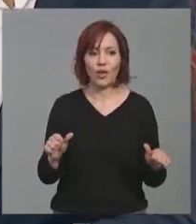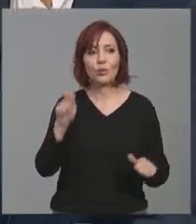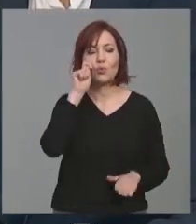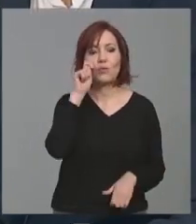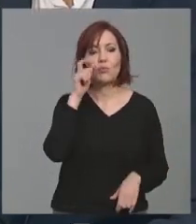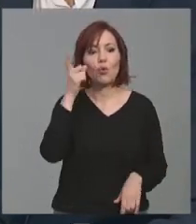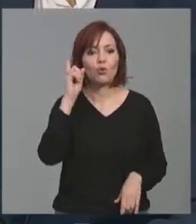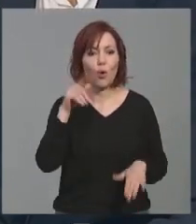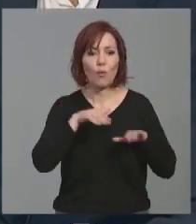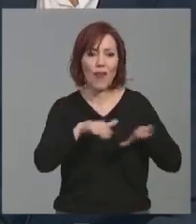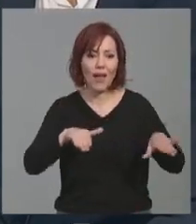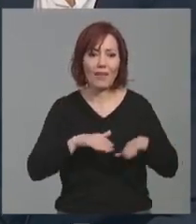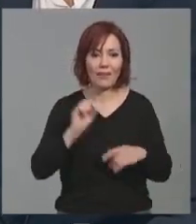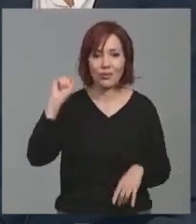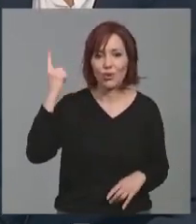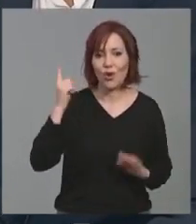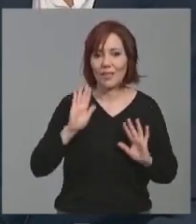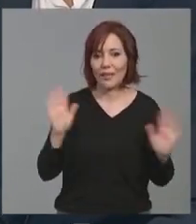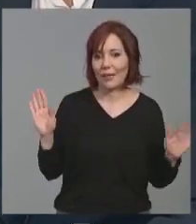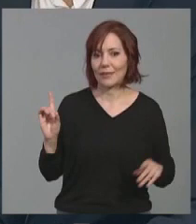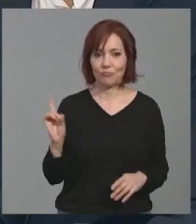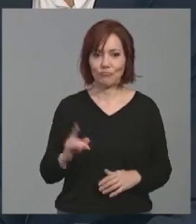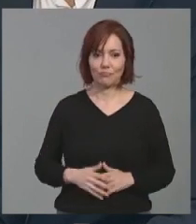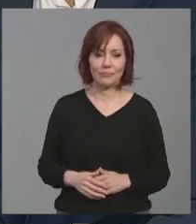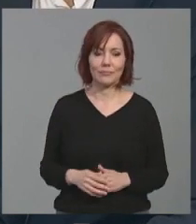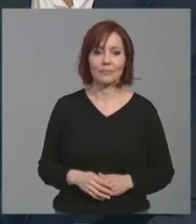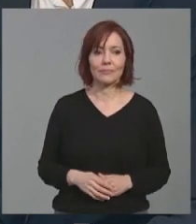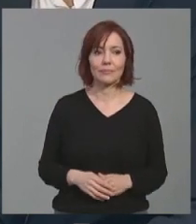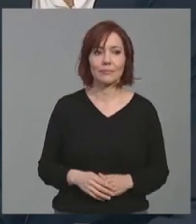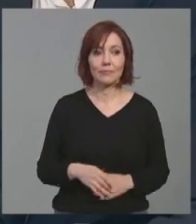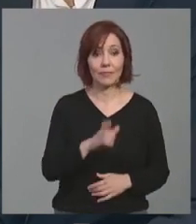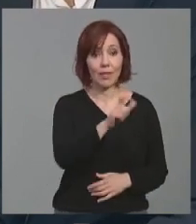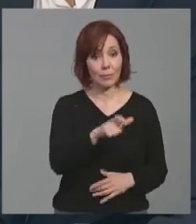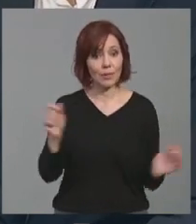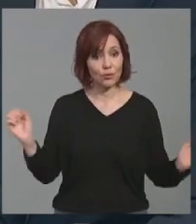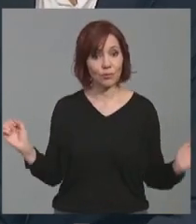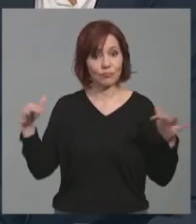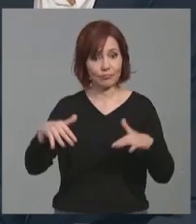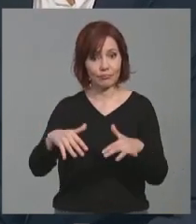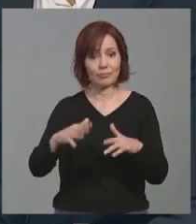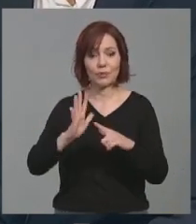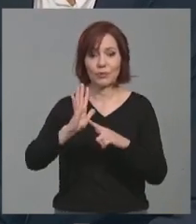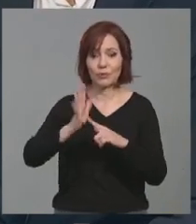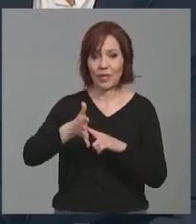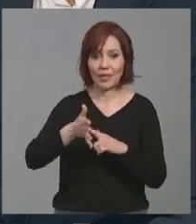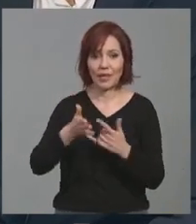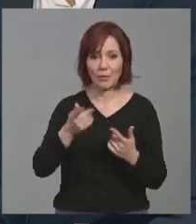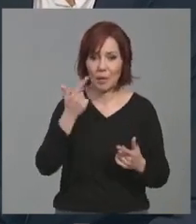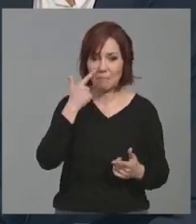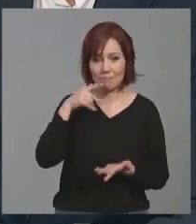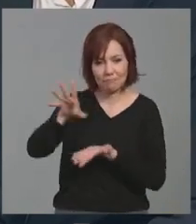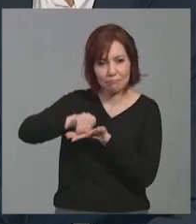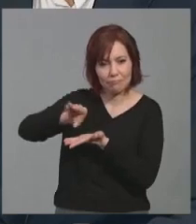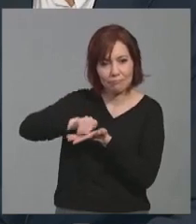usted que los turoperadores, los prescriptores que se reunieron allí en esa feria internacional de turismo tomaron buena nota de